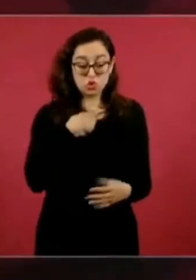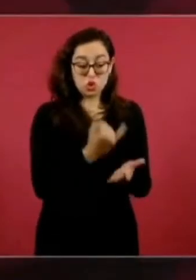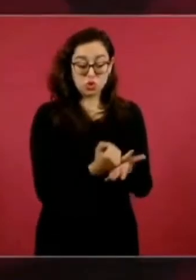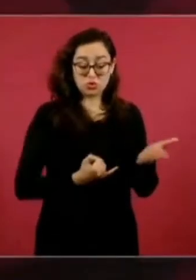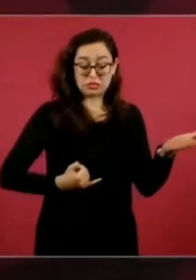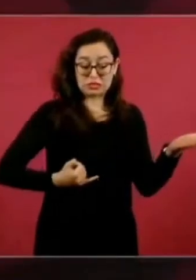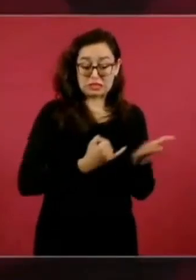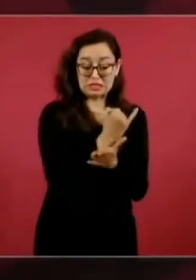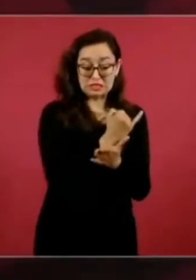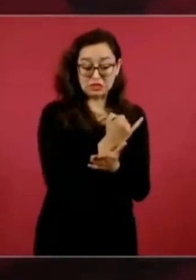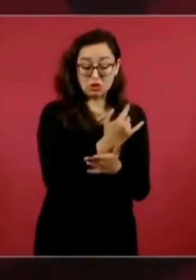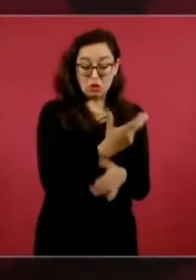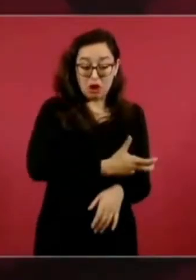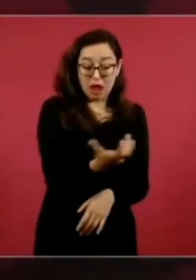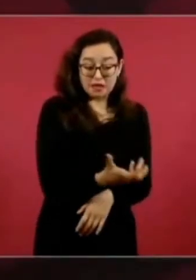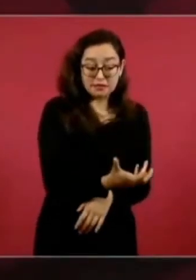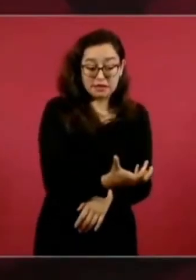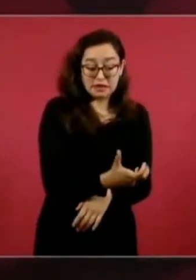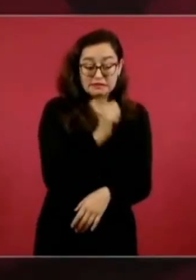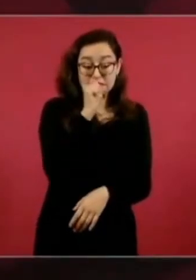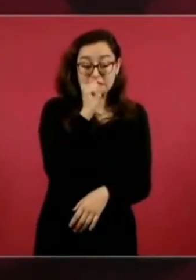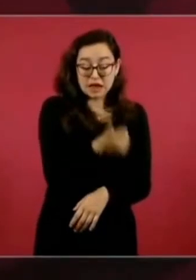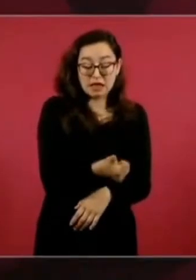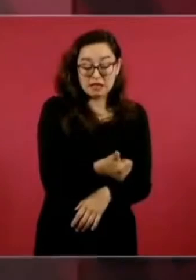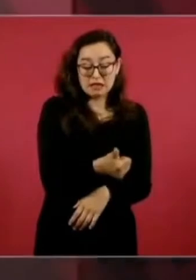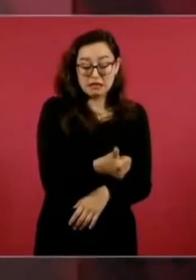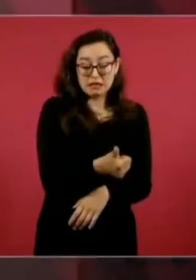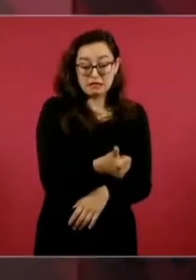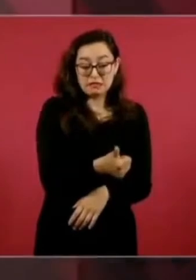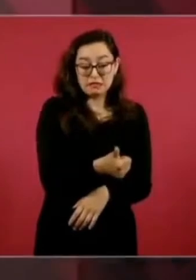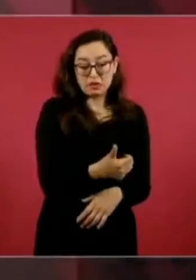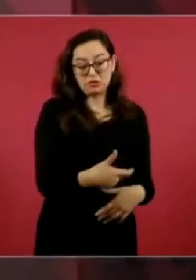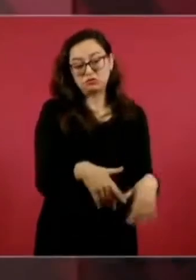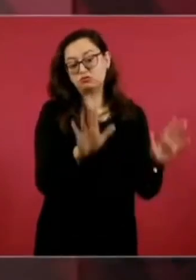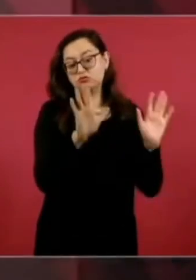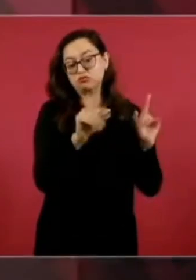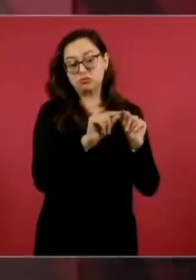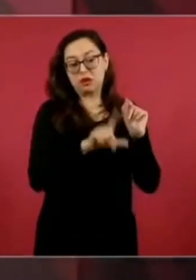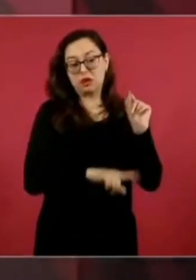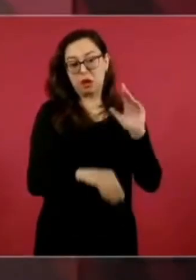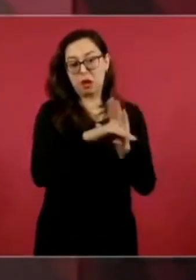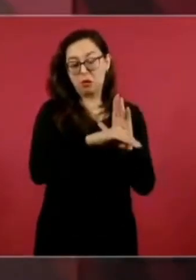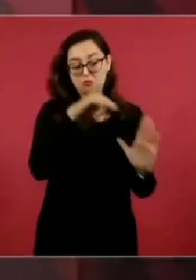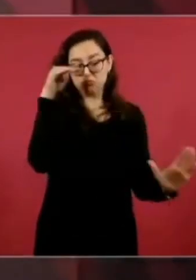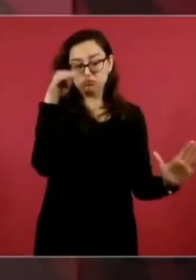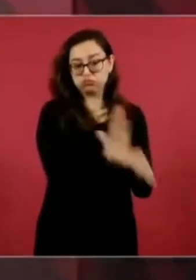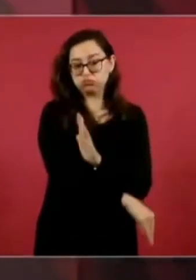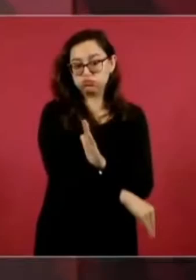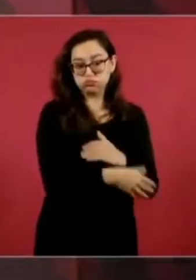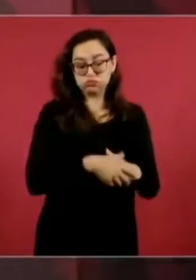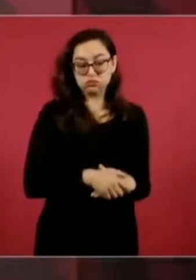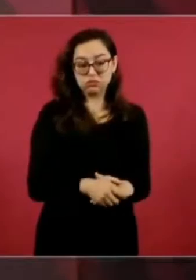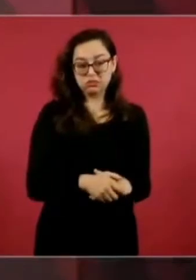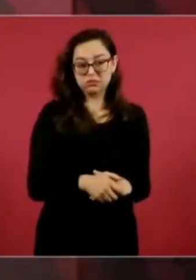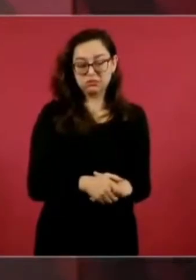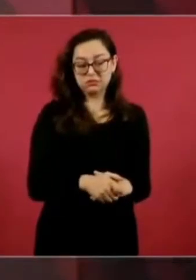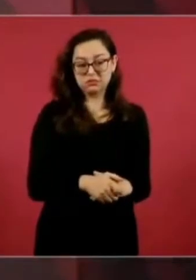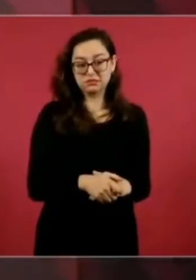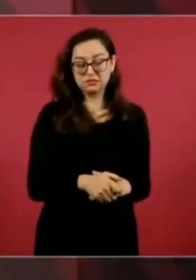si no se aplica esta política, se hubiese arruinado el país. Sería muy bueno, ¿no?